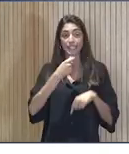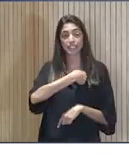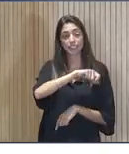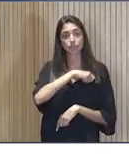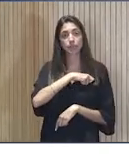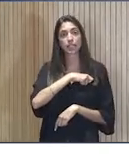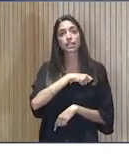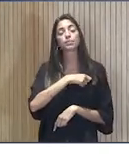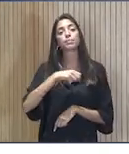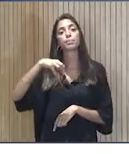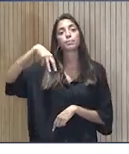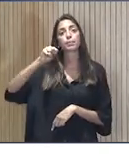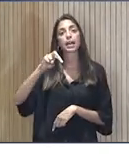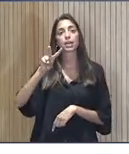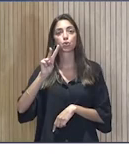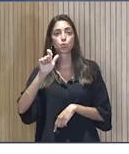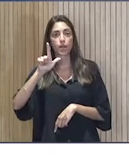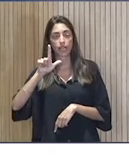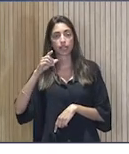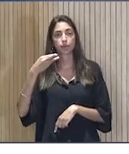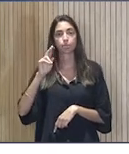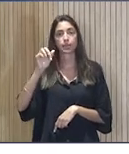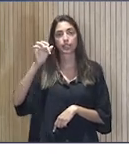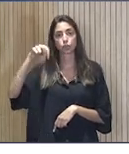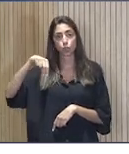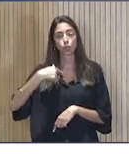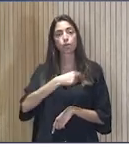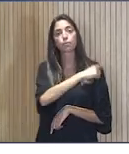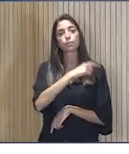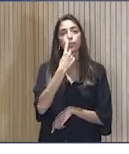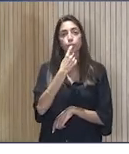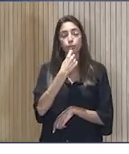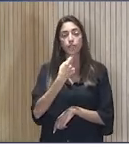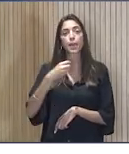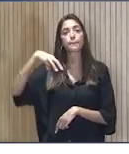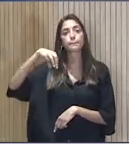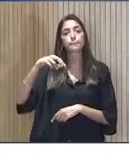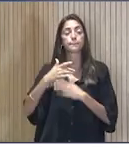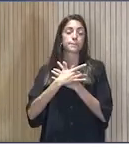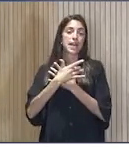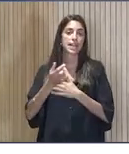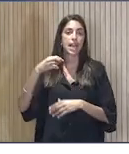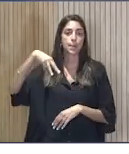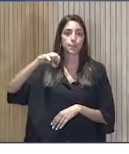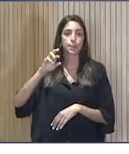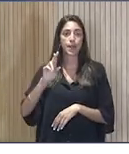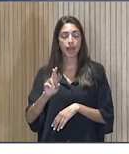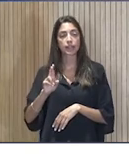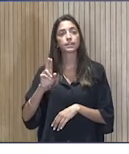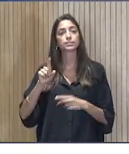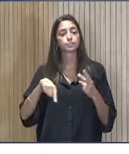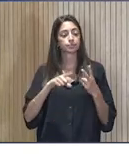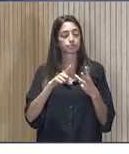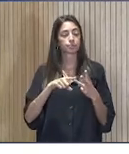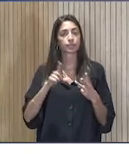el general Manuel Bretón. Por la presidenta de Cruz Roja Española, María del Mar Pajeo. La patrona de la Fundación de la Esperanza,